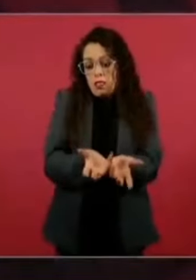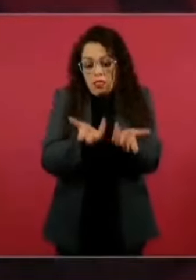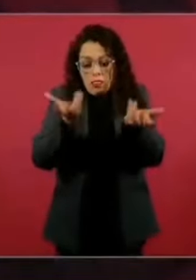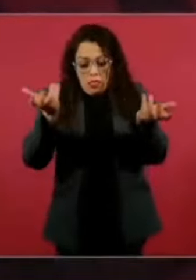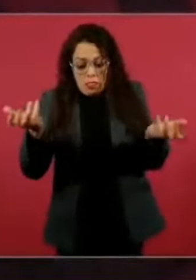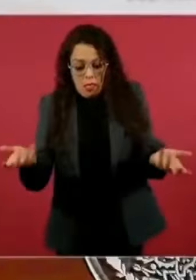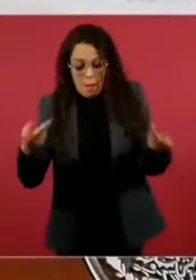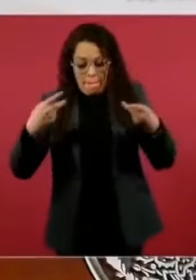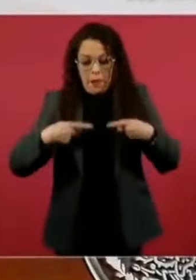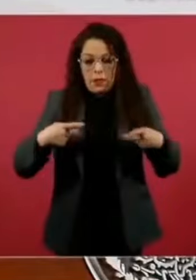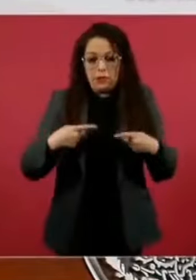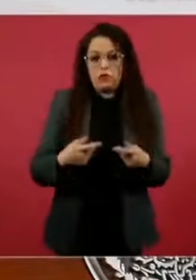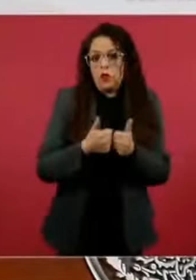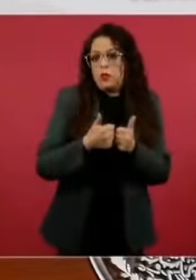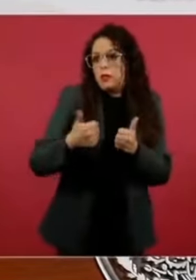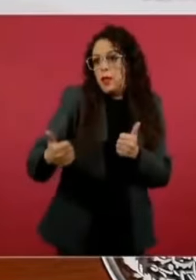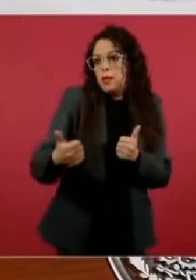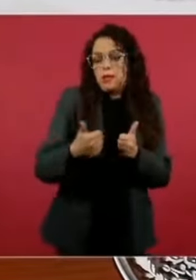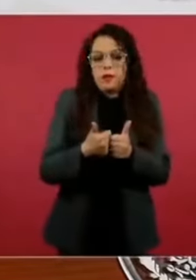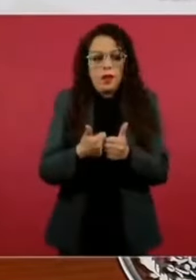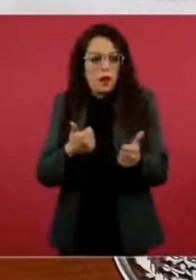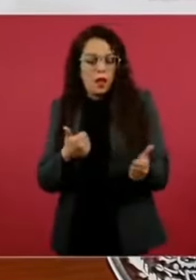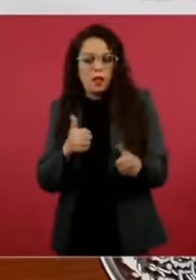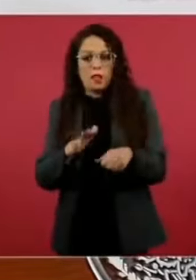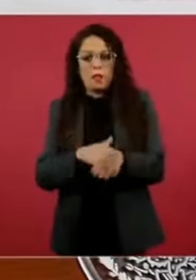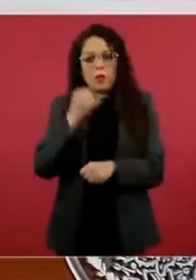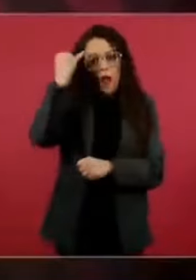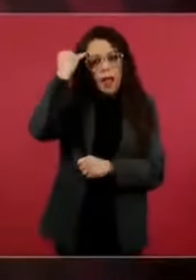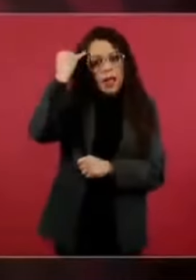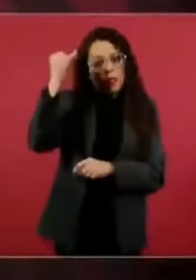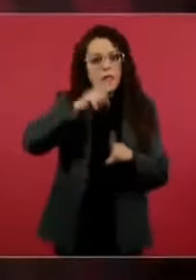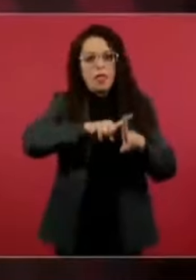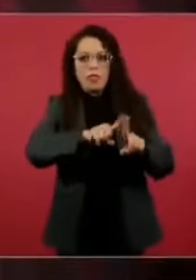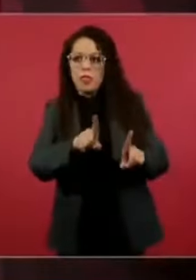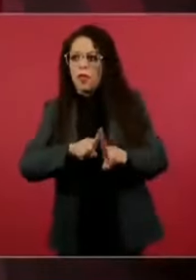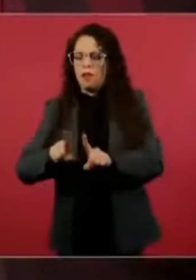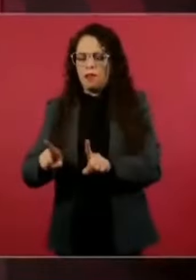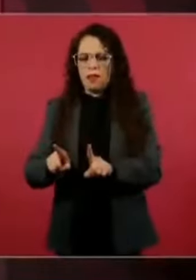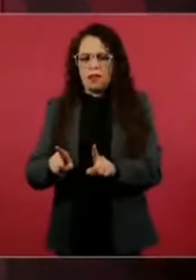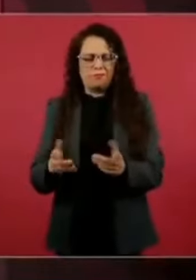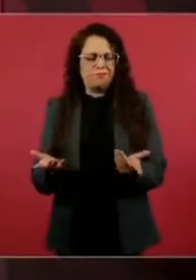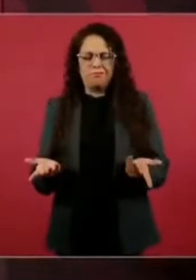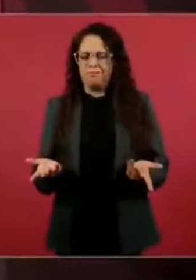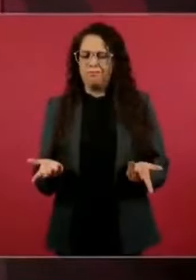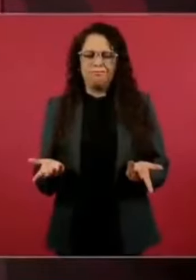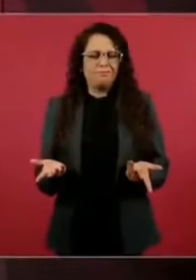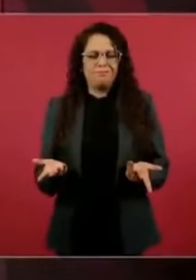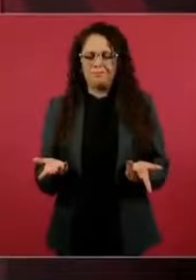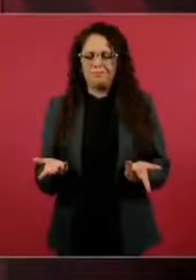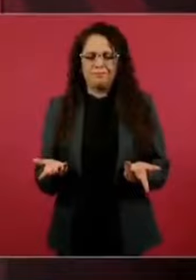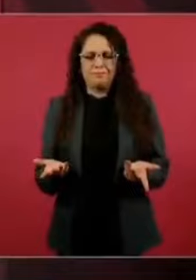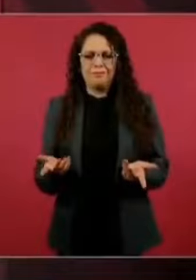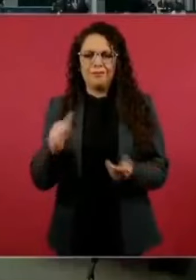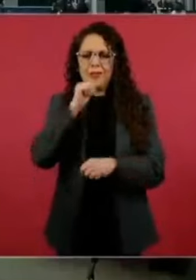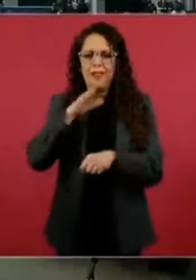fue propaganda,